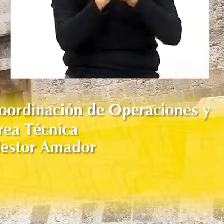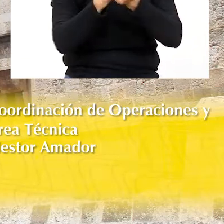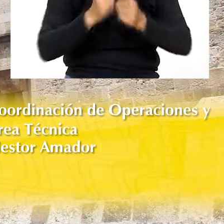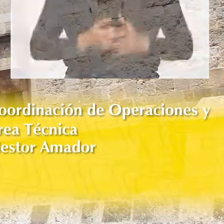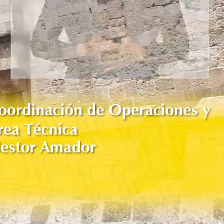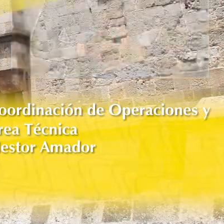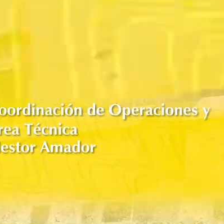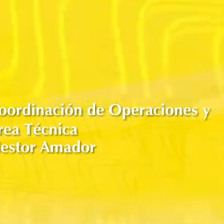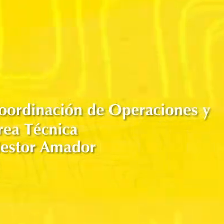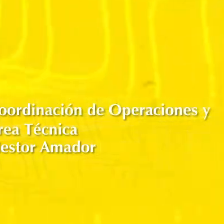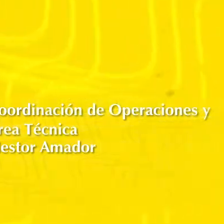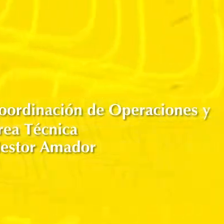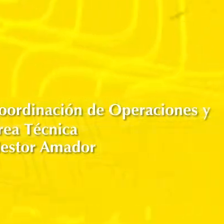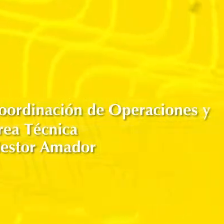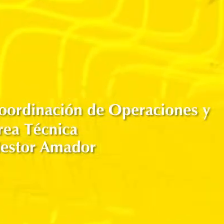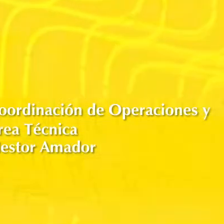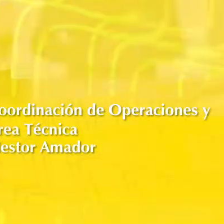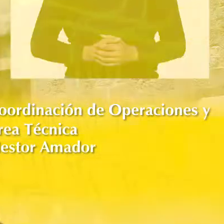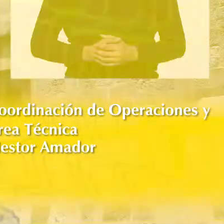Y corregir